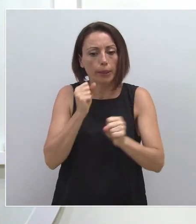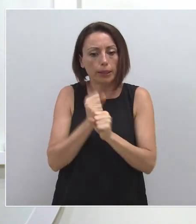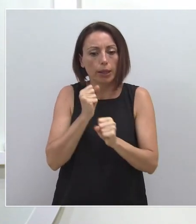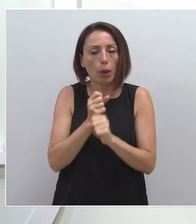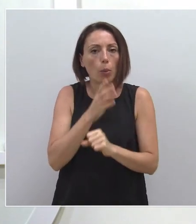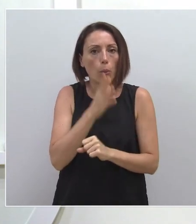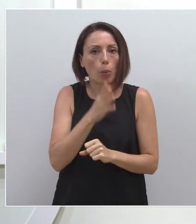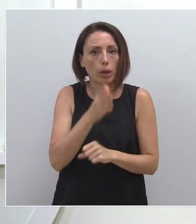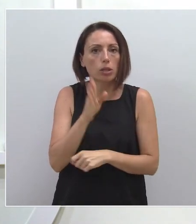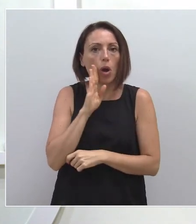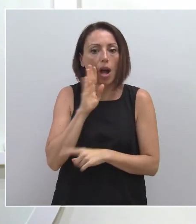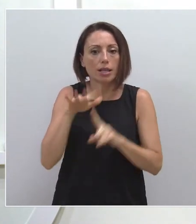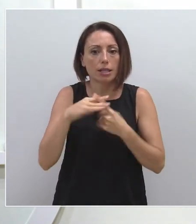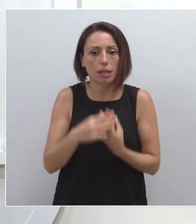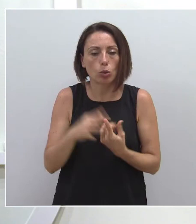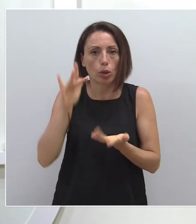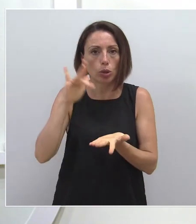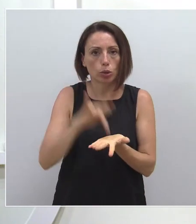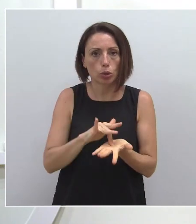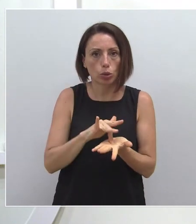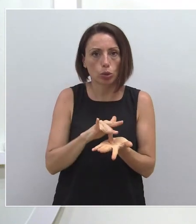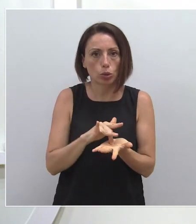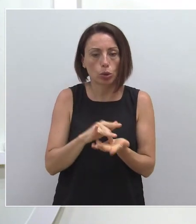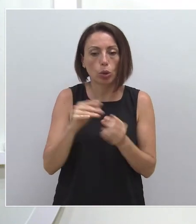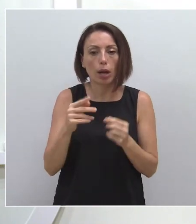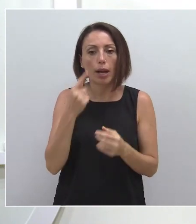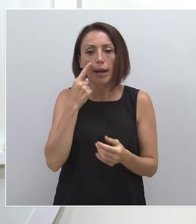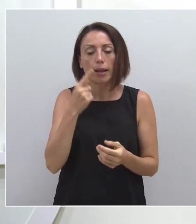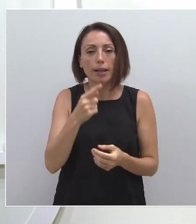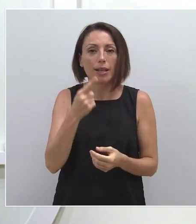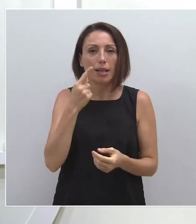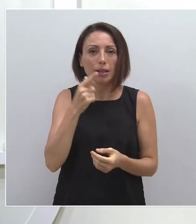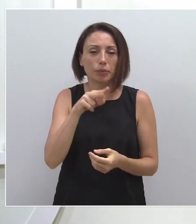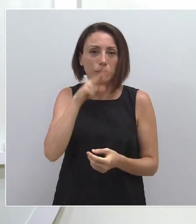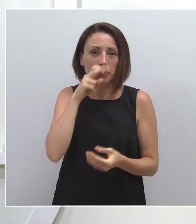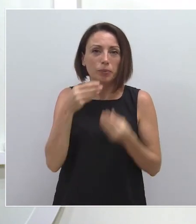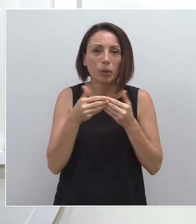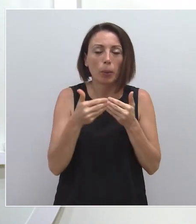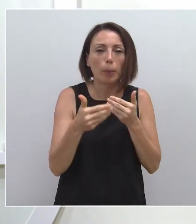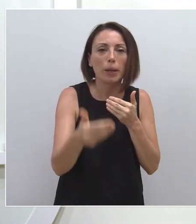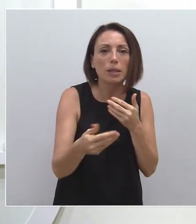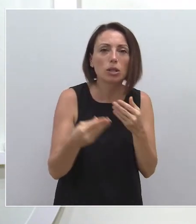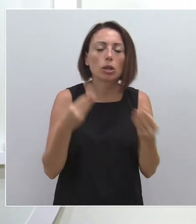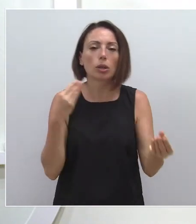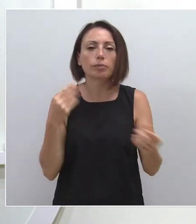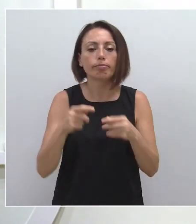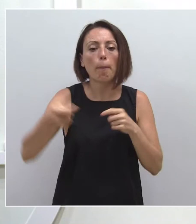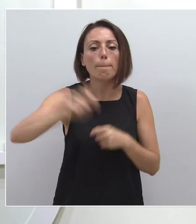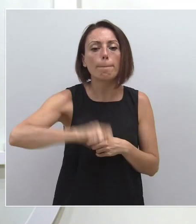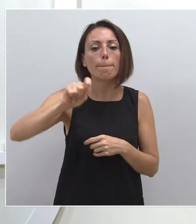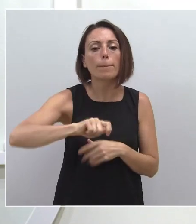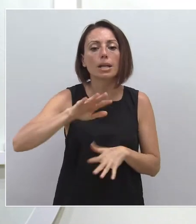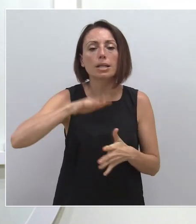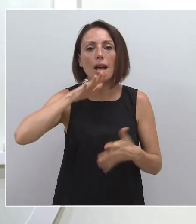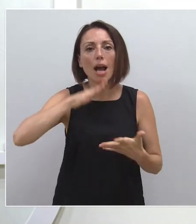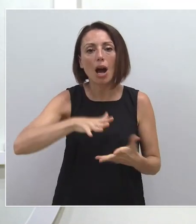precisamente, pues, por lo que estamos viviendo y por la previsión que tenemos, ¿no?, para los próximos meses, pues, estamos en un